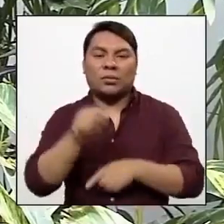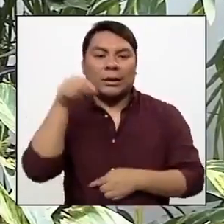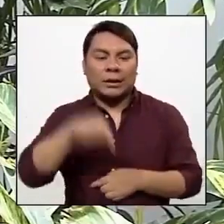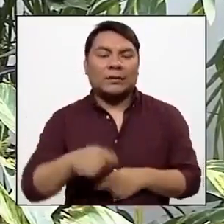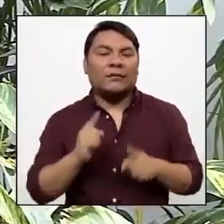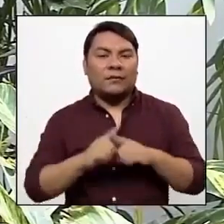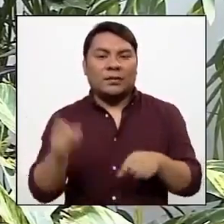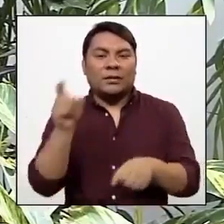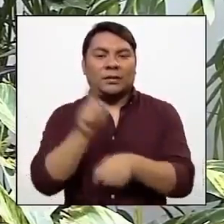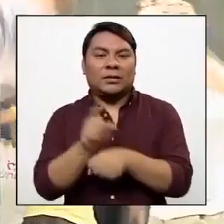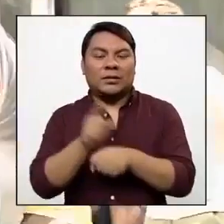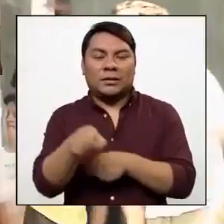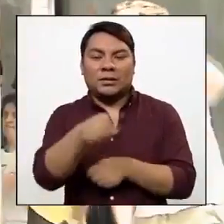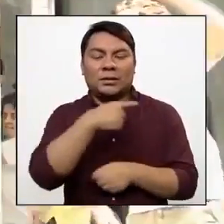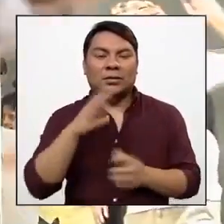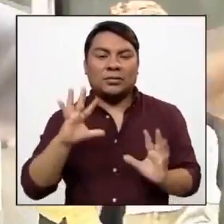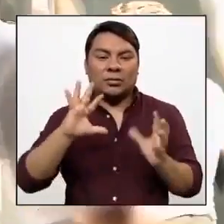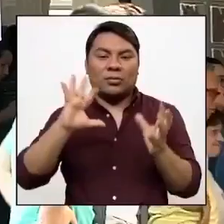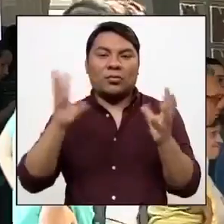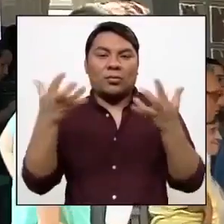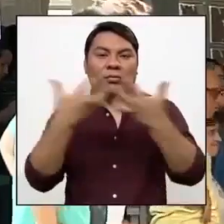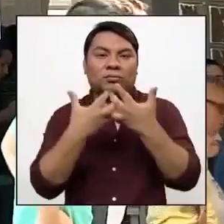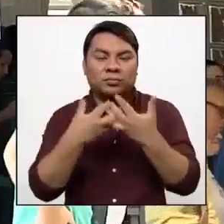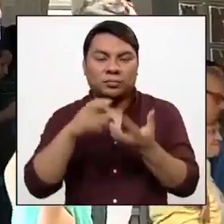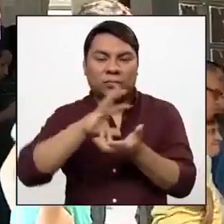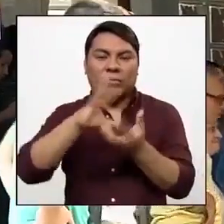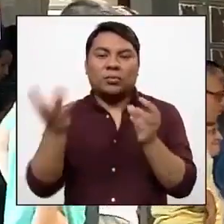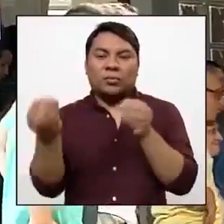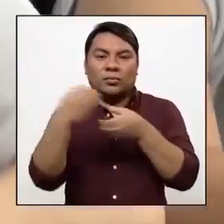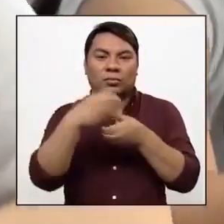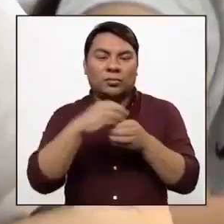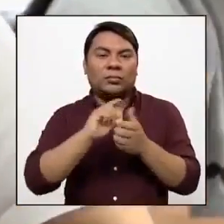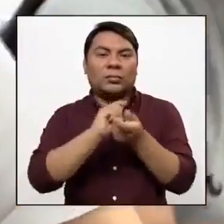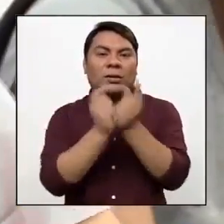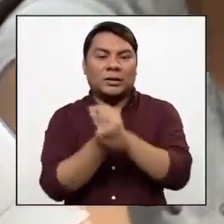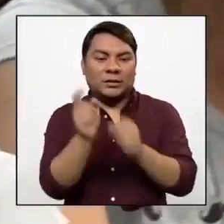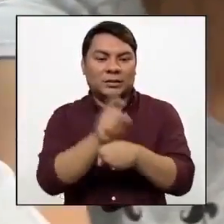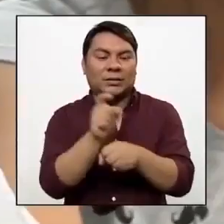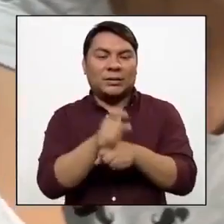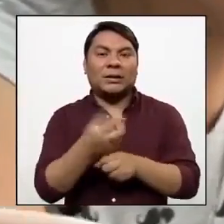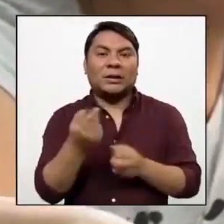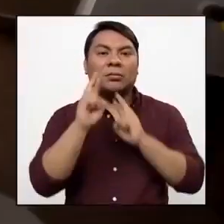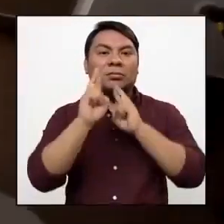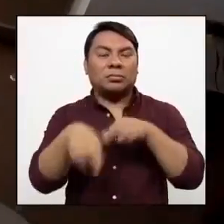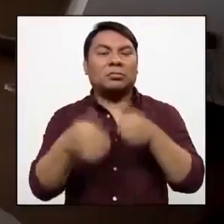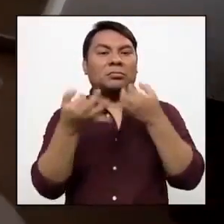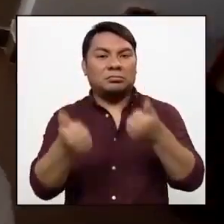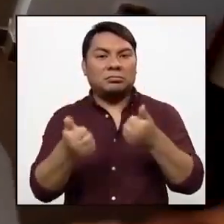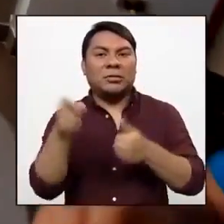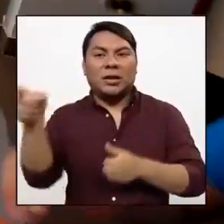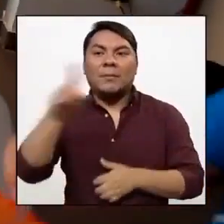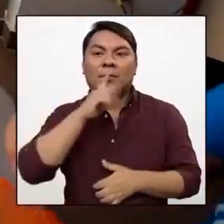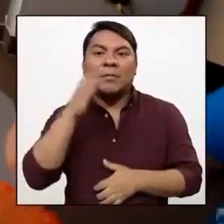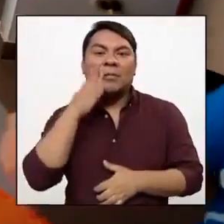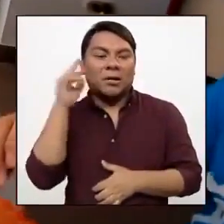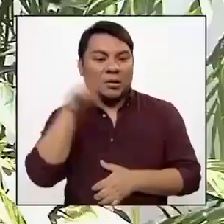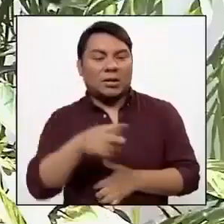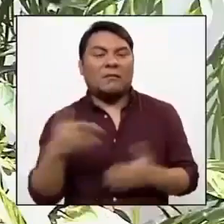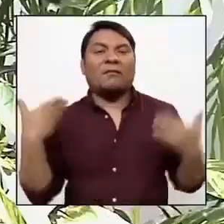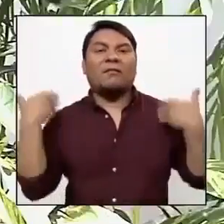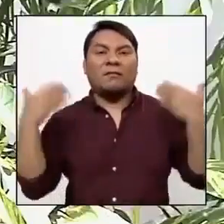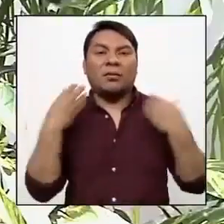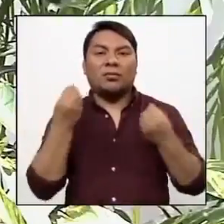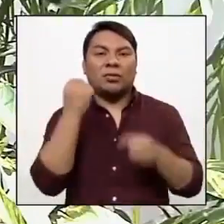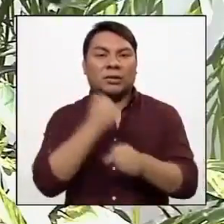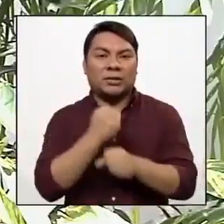cursos donde se han fusionado y realmente hemos encontrado resultados increíbles. Los padres también están muy felices